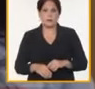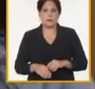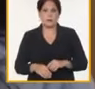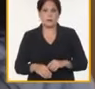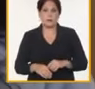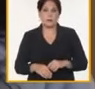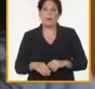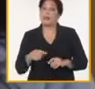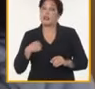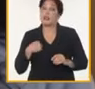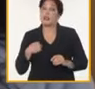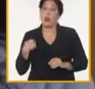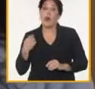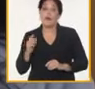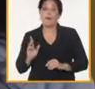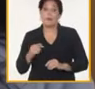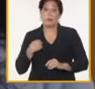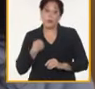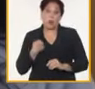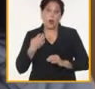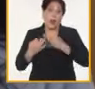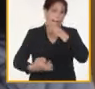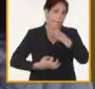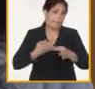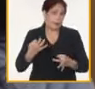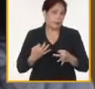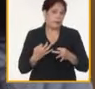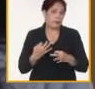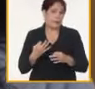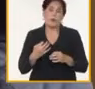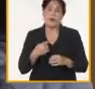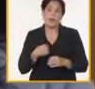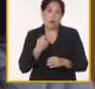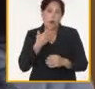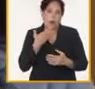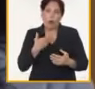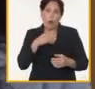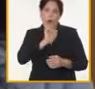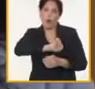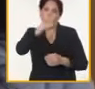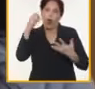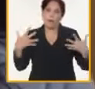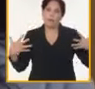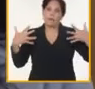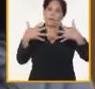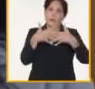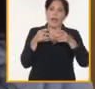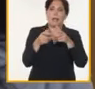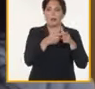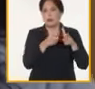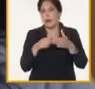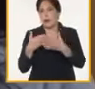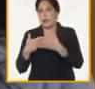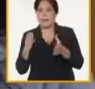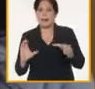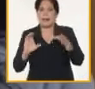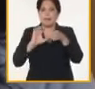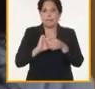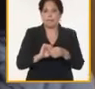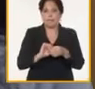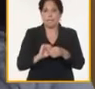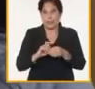elemento que nosotros también hemos estado trabajando en todos estos años, en ver cómo logramos alguna forma de asociación, alguna empresa mixta,